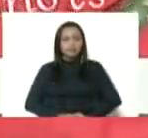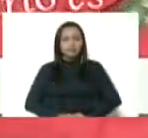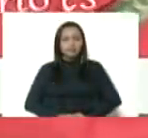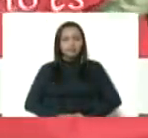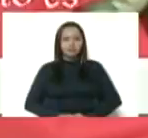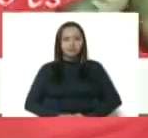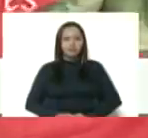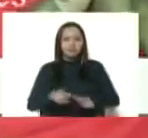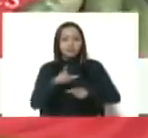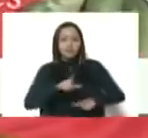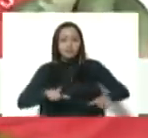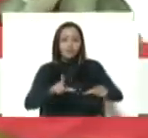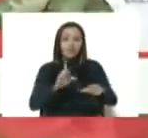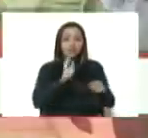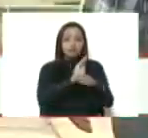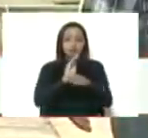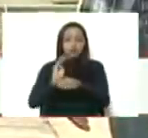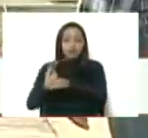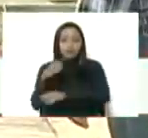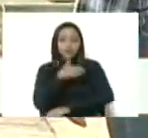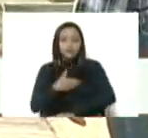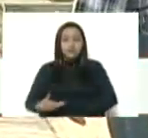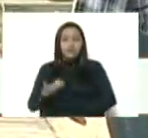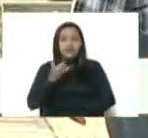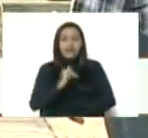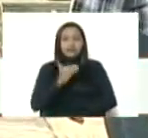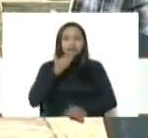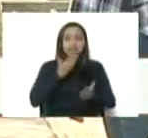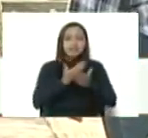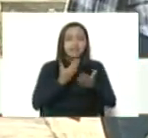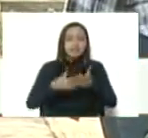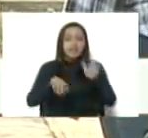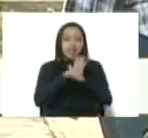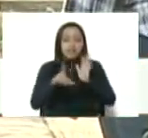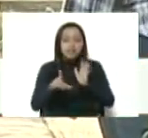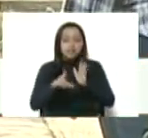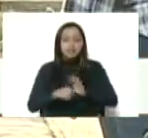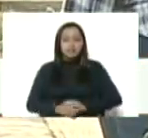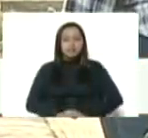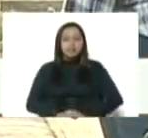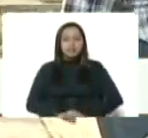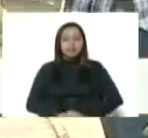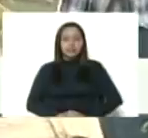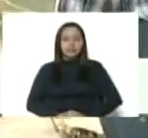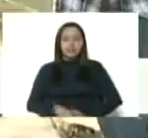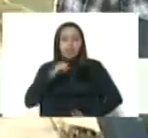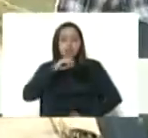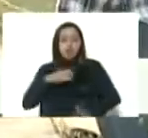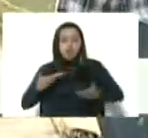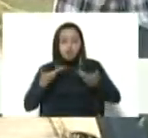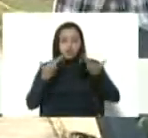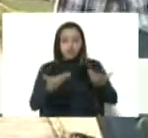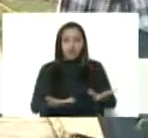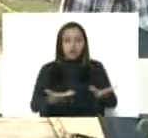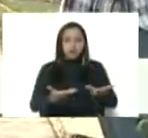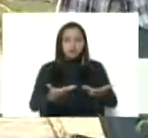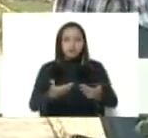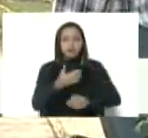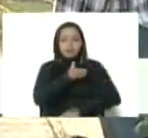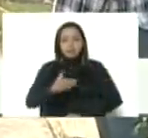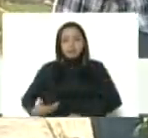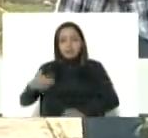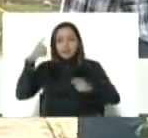protegidos, presidente, gracias al legado que usted continúa hoy, que nos dejó nuestro presidente Hugo Chávez,